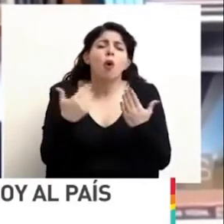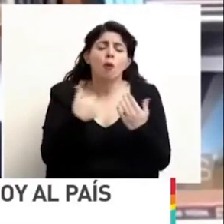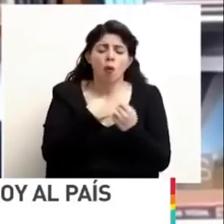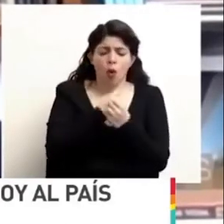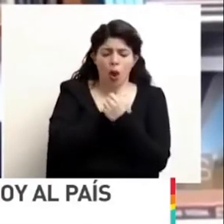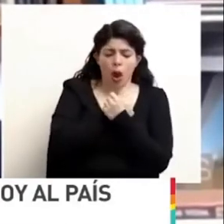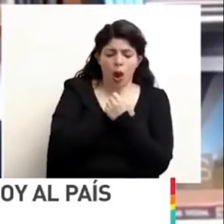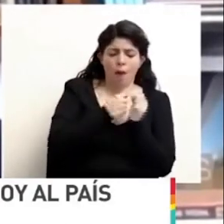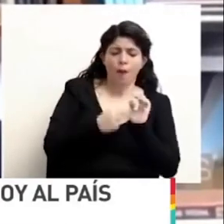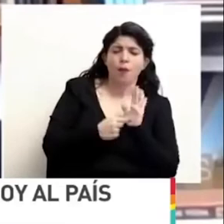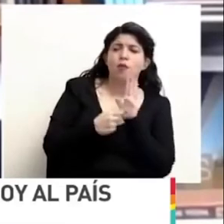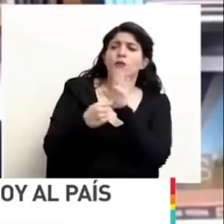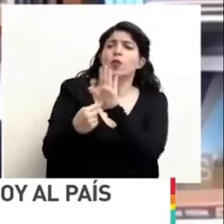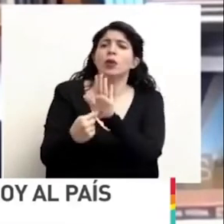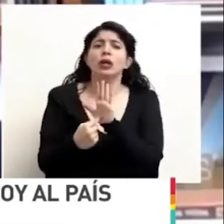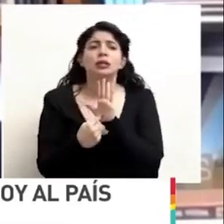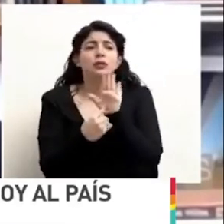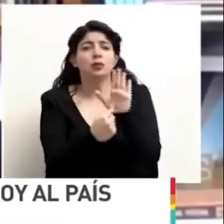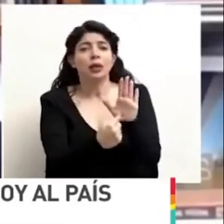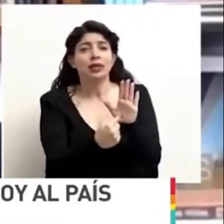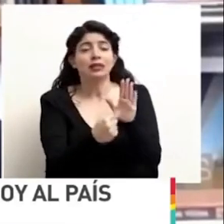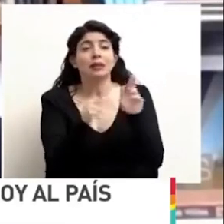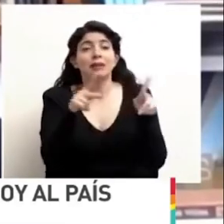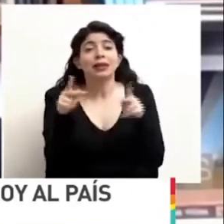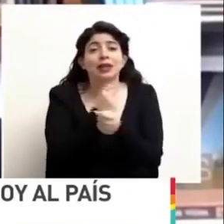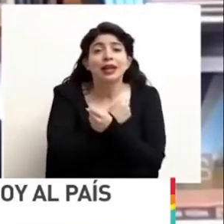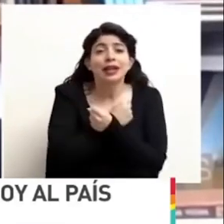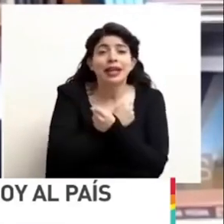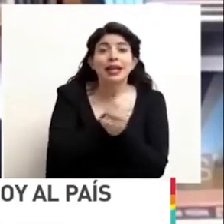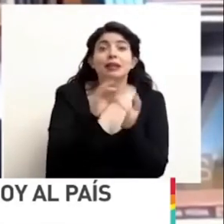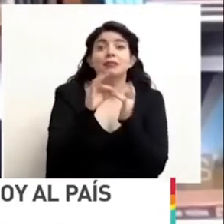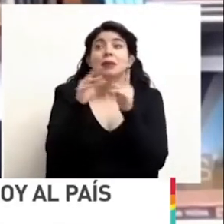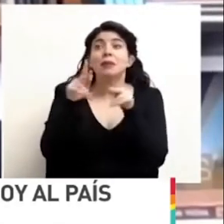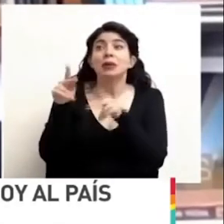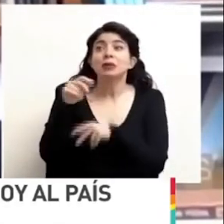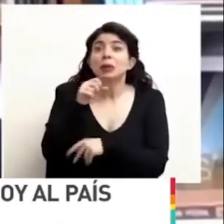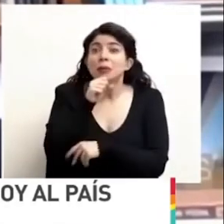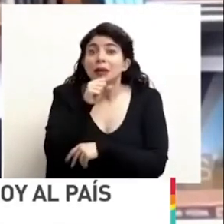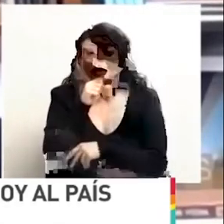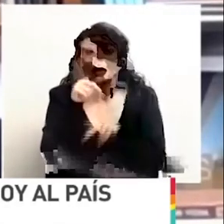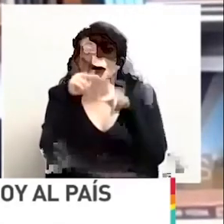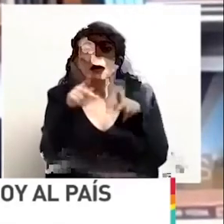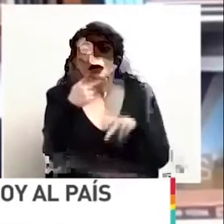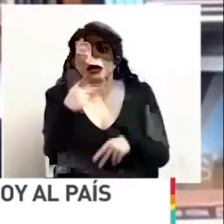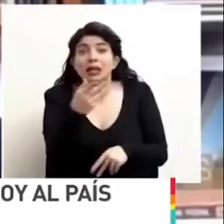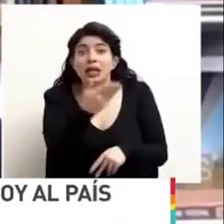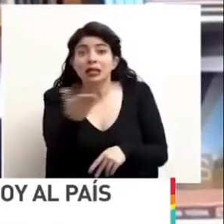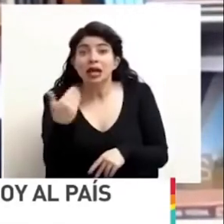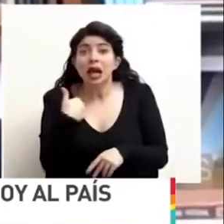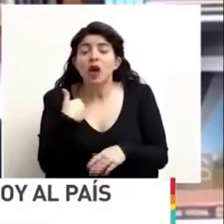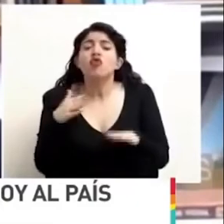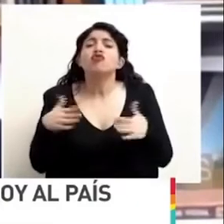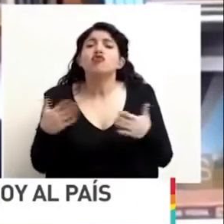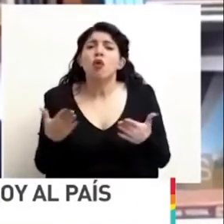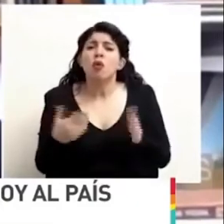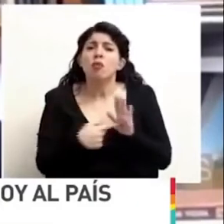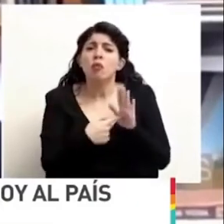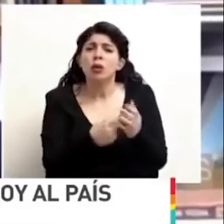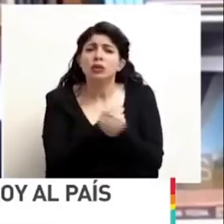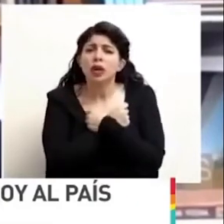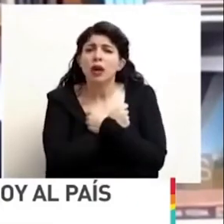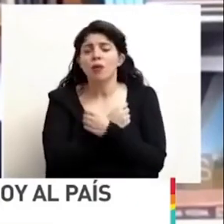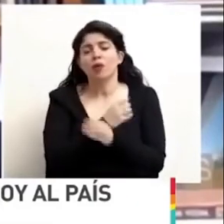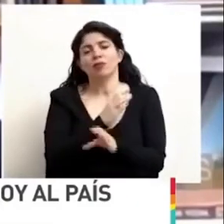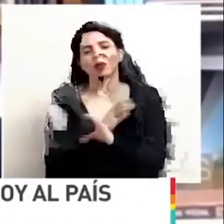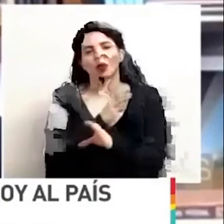seres queridos, sobre todo a las personas mayores y a las personas con factores de riesgo y cuidarnos, es